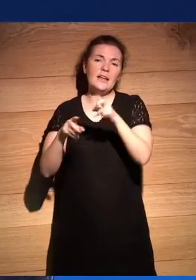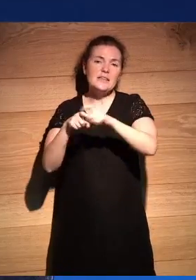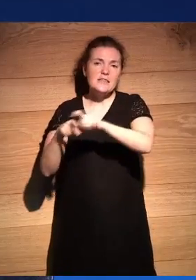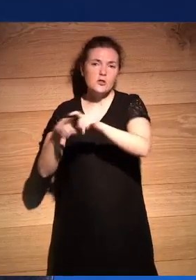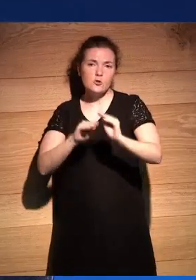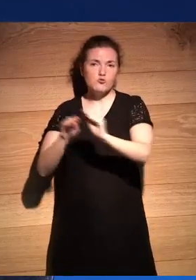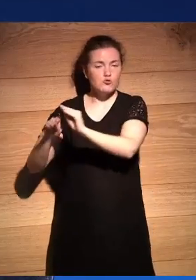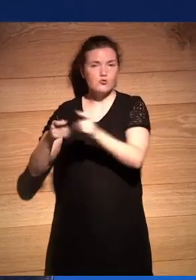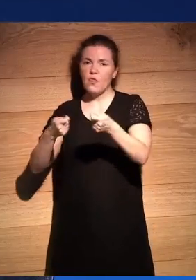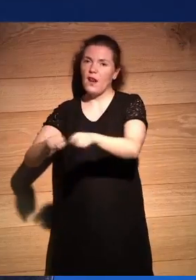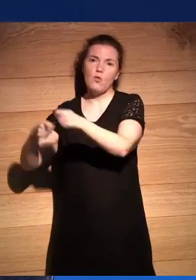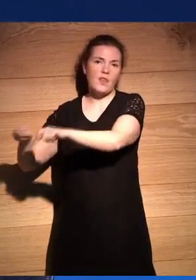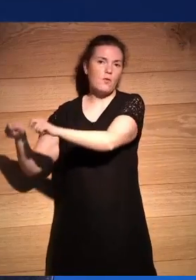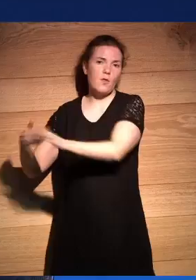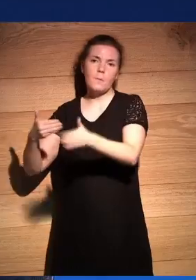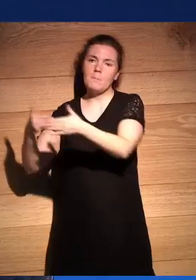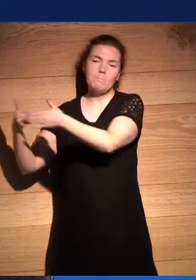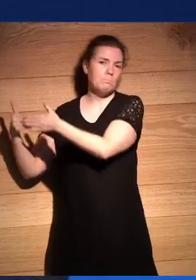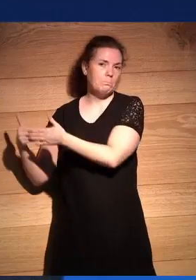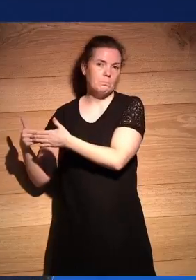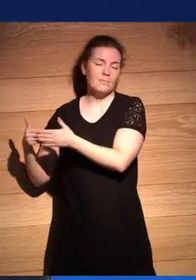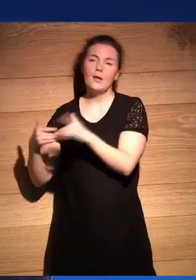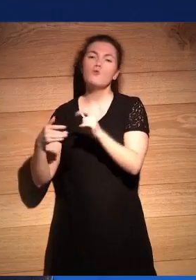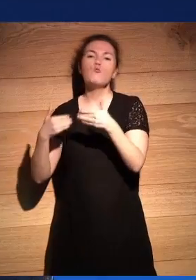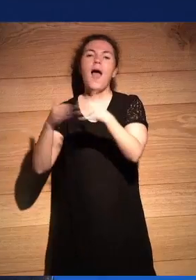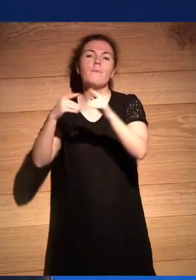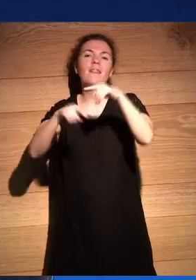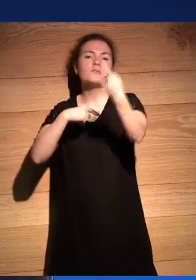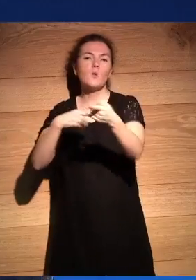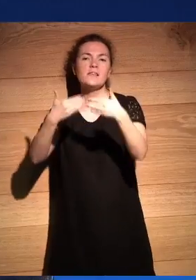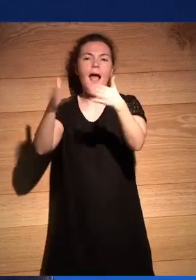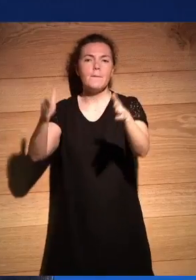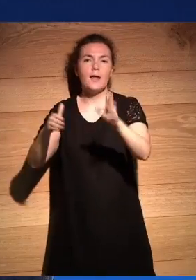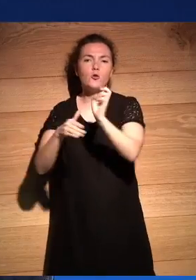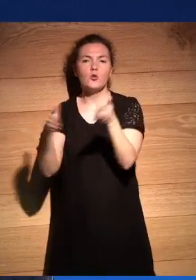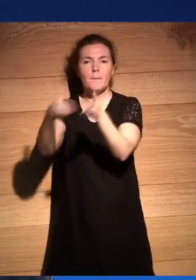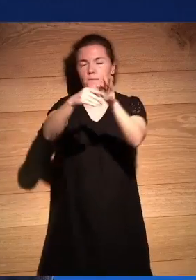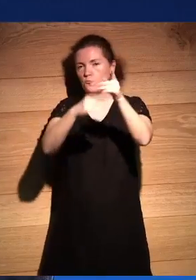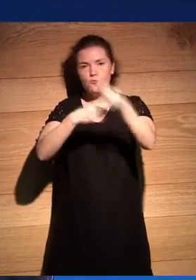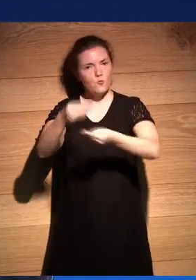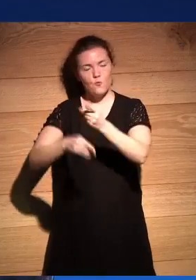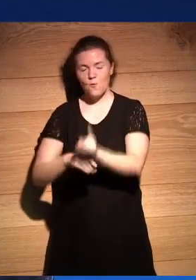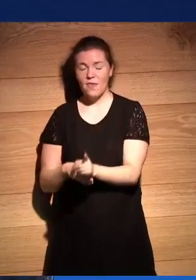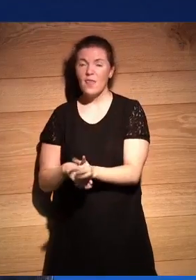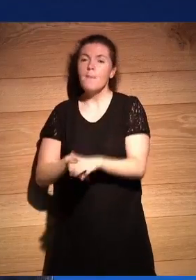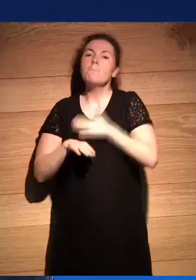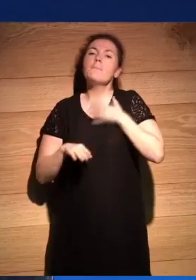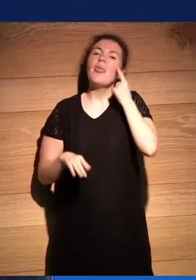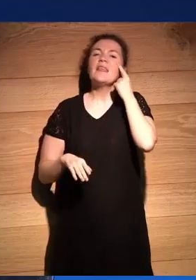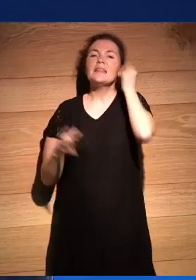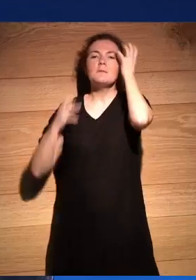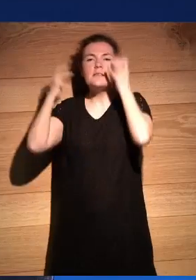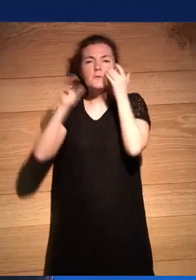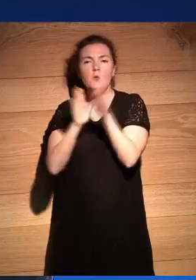gestos innovadores y vanguardistas pero no abre lo que viene después ¿no? en el sentido para mí los directivos salvajes es una gran